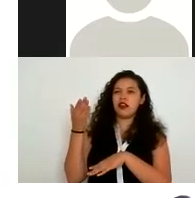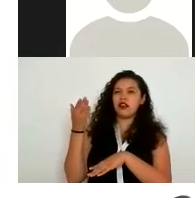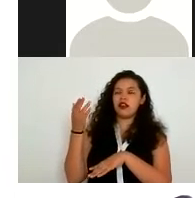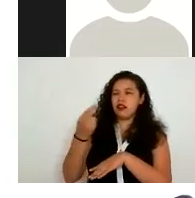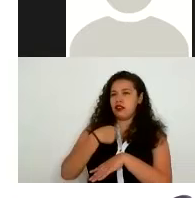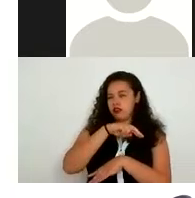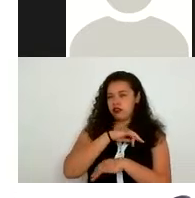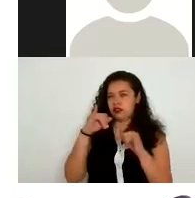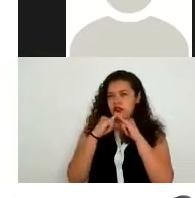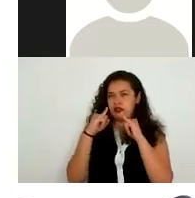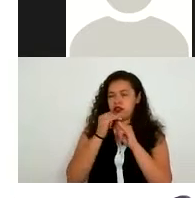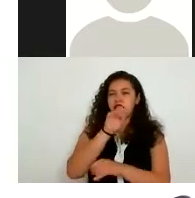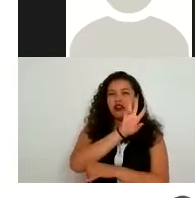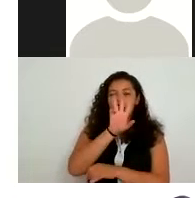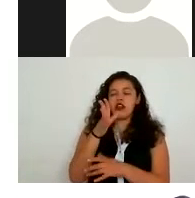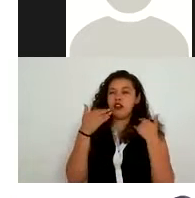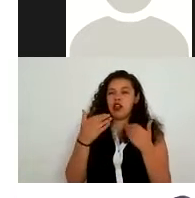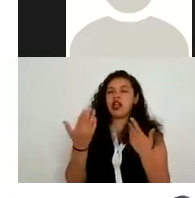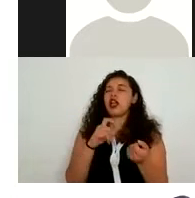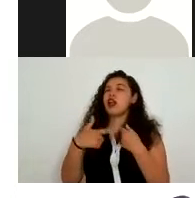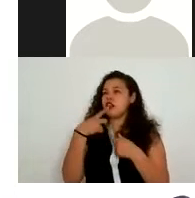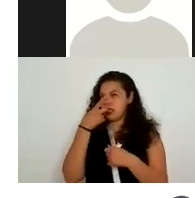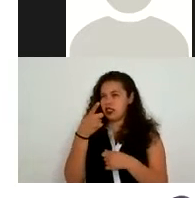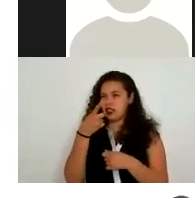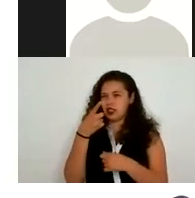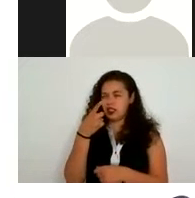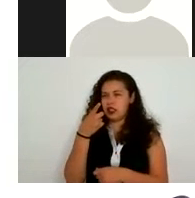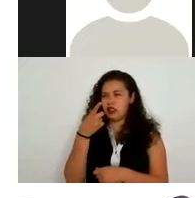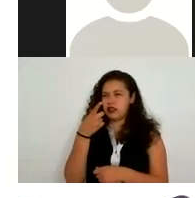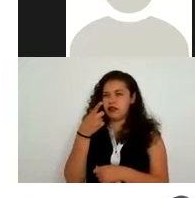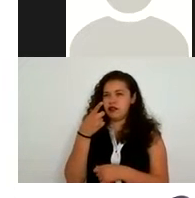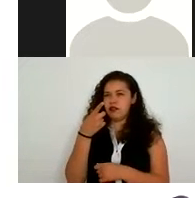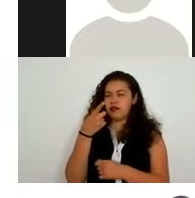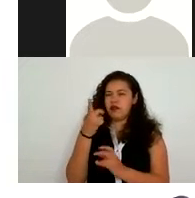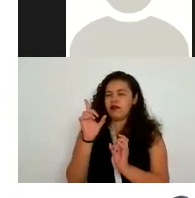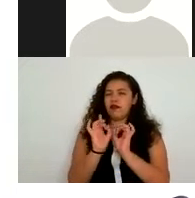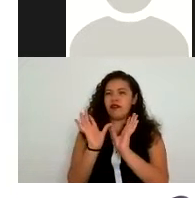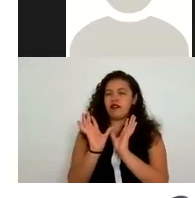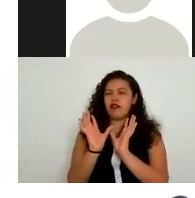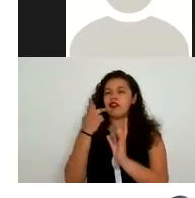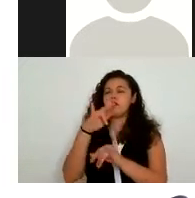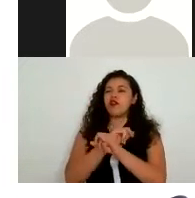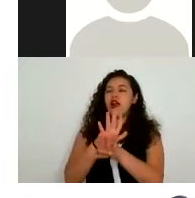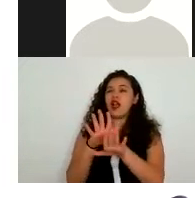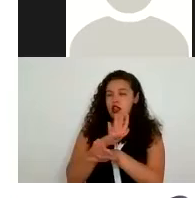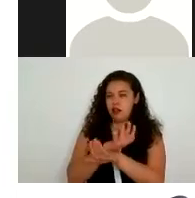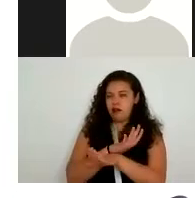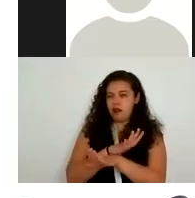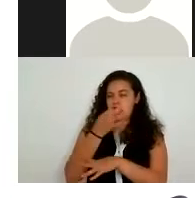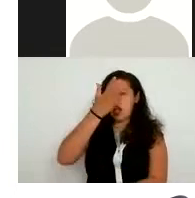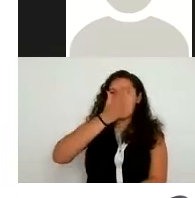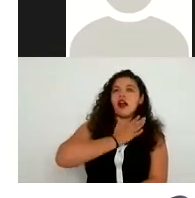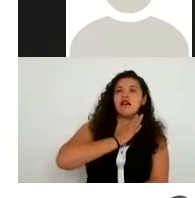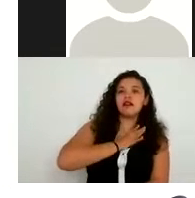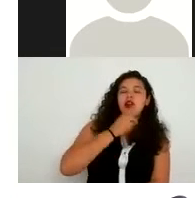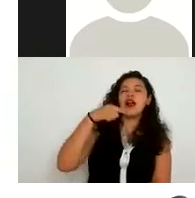hacer alguna referencia en la que se mencione que en caso de que tus datos cambien notifícalo a la institución a través de